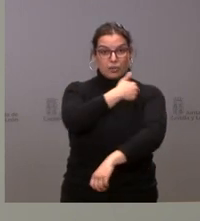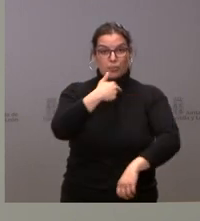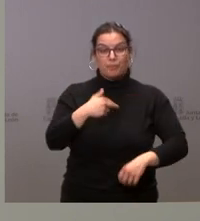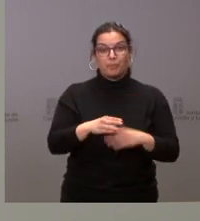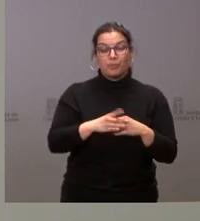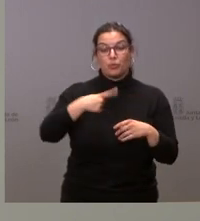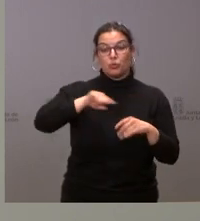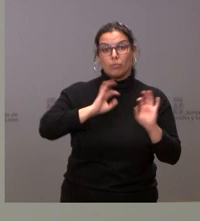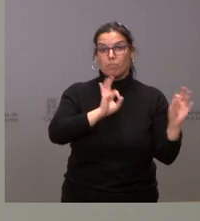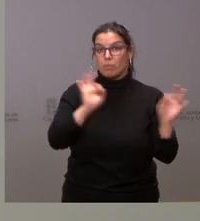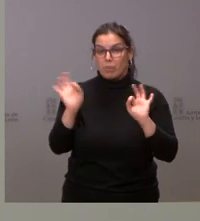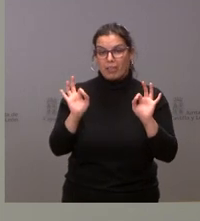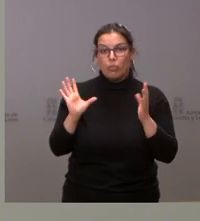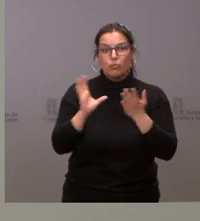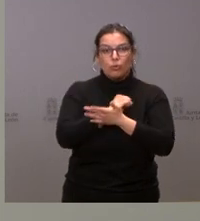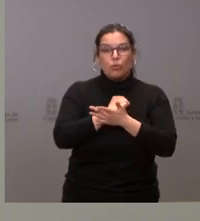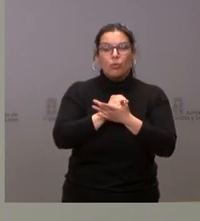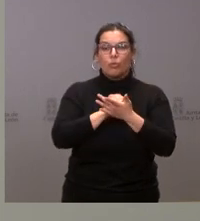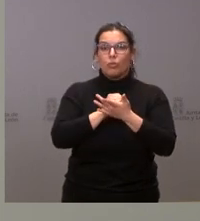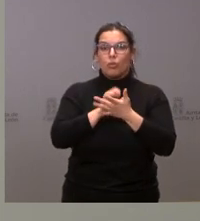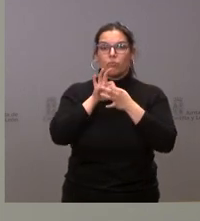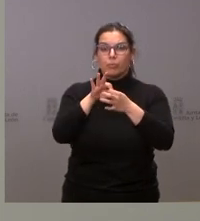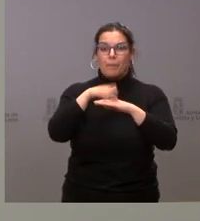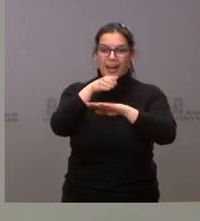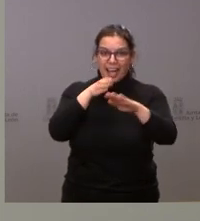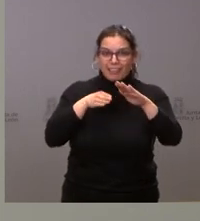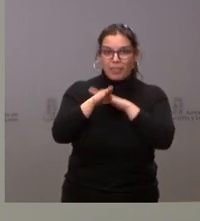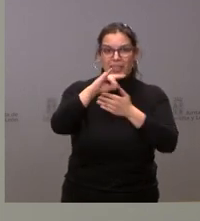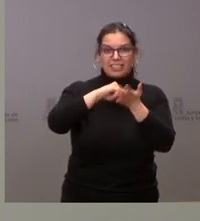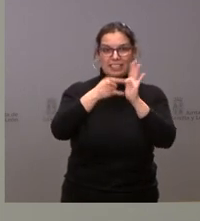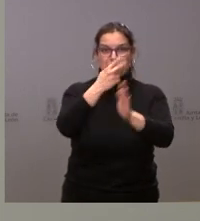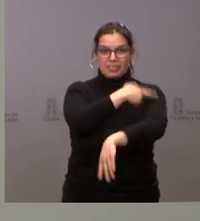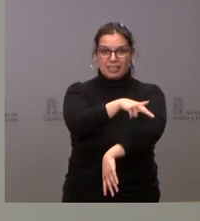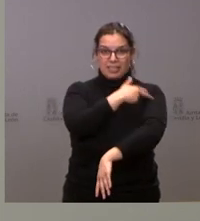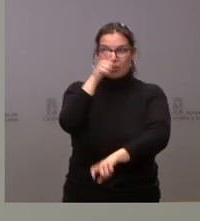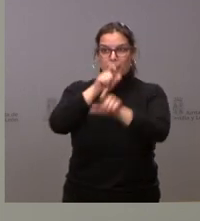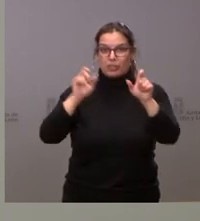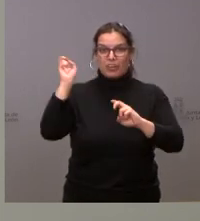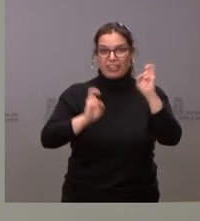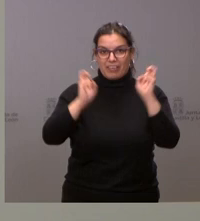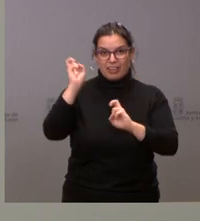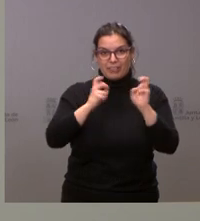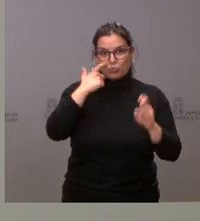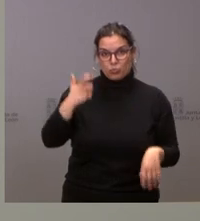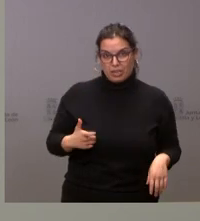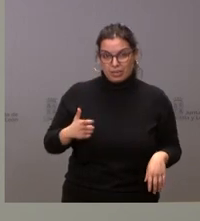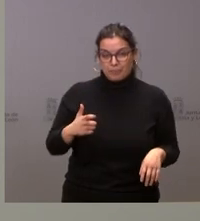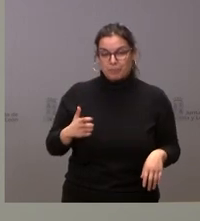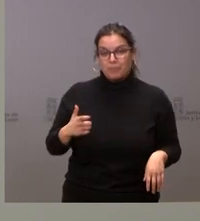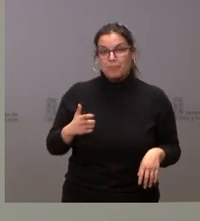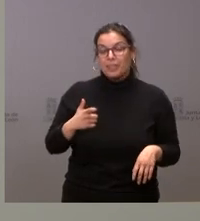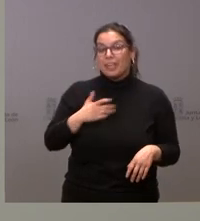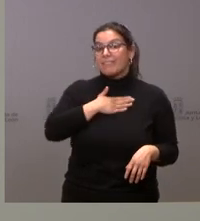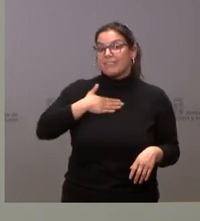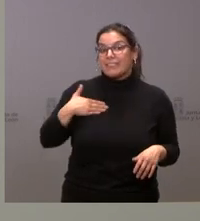estamos preparando todo lo que tiene que ver con el acceso del sistema sanitario por parte de las personas que procedan de Ucrania. La idea